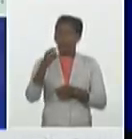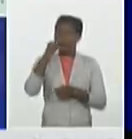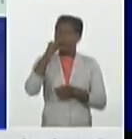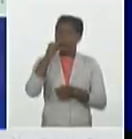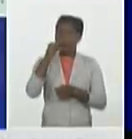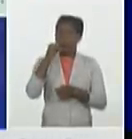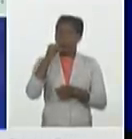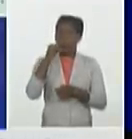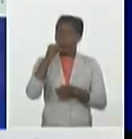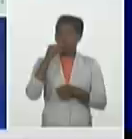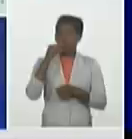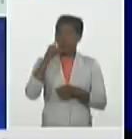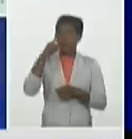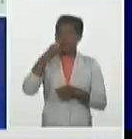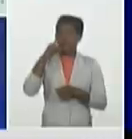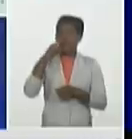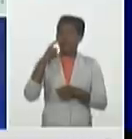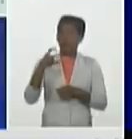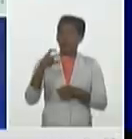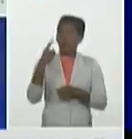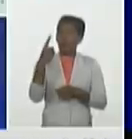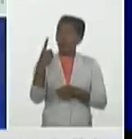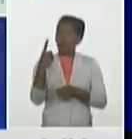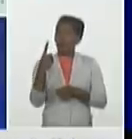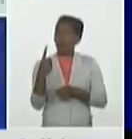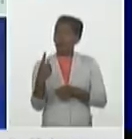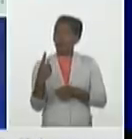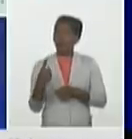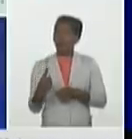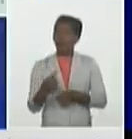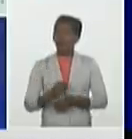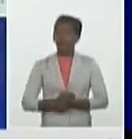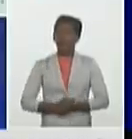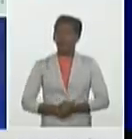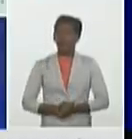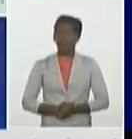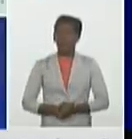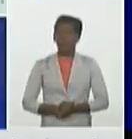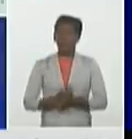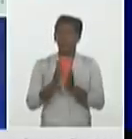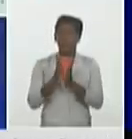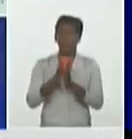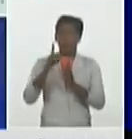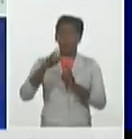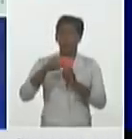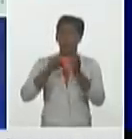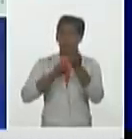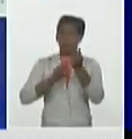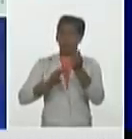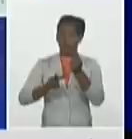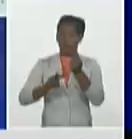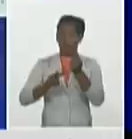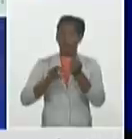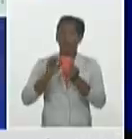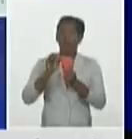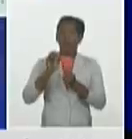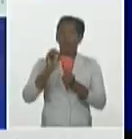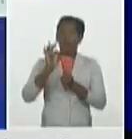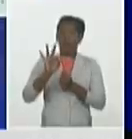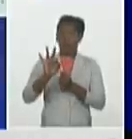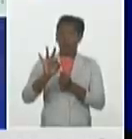y Jaruco 1 en cada uno Matanza con 8 casos autóctonos ayer